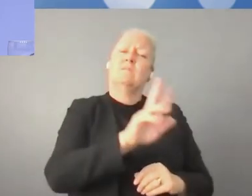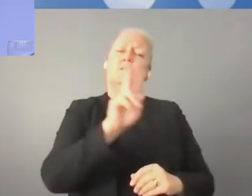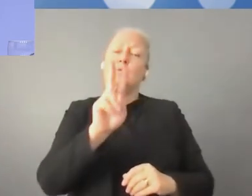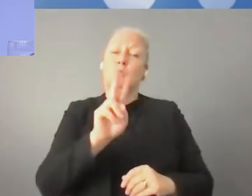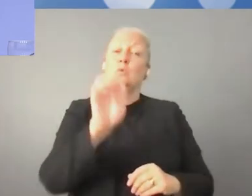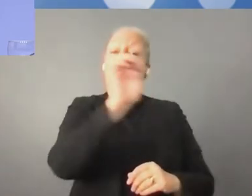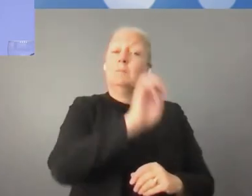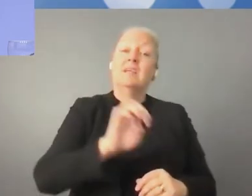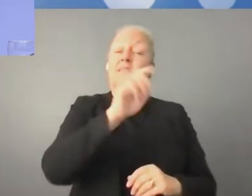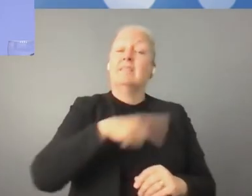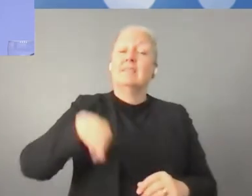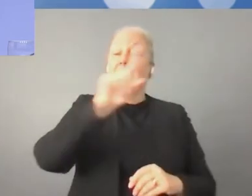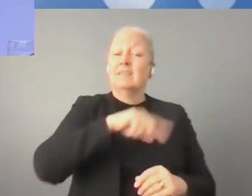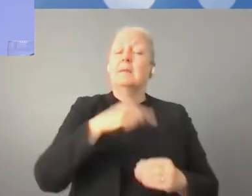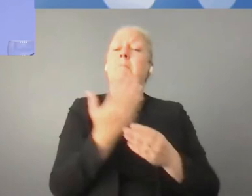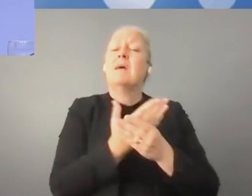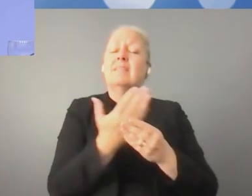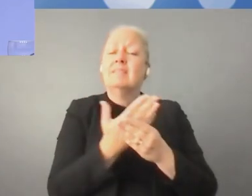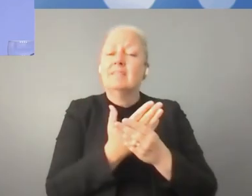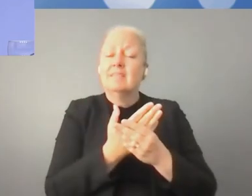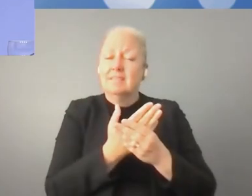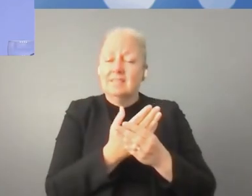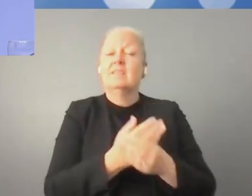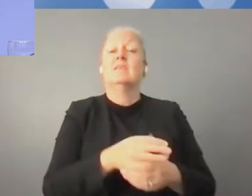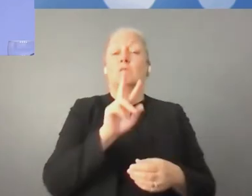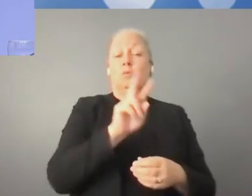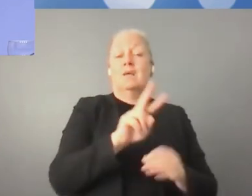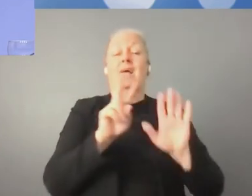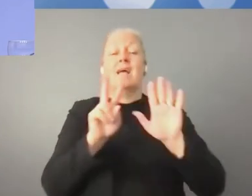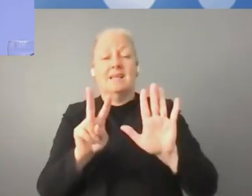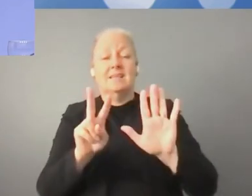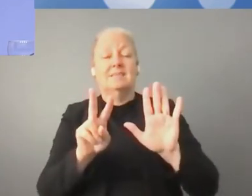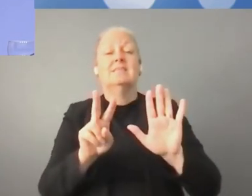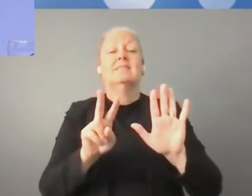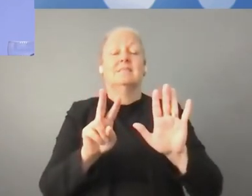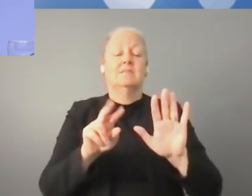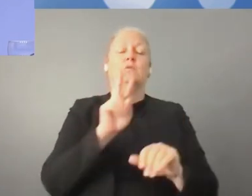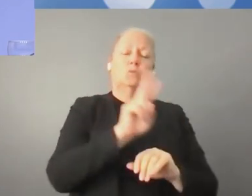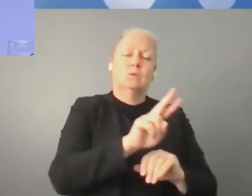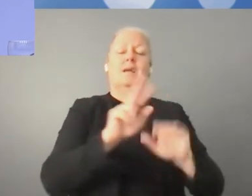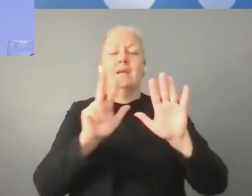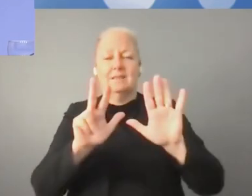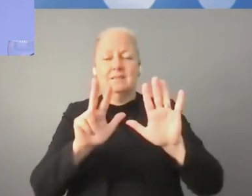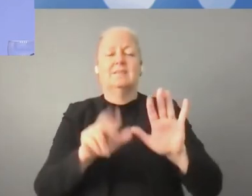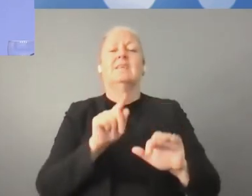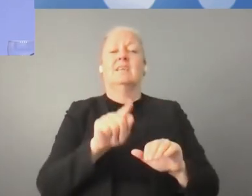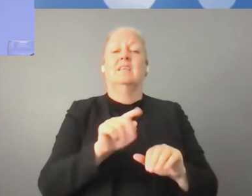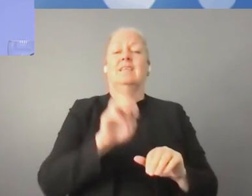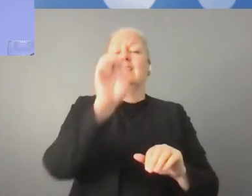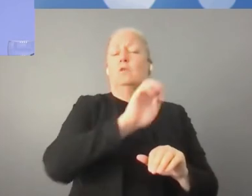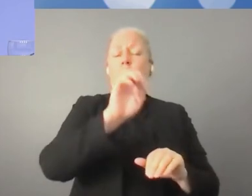exclusión digital. Y con orgullo debo anunciar que nuestro apoyo se basa en la